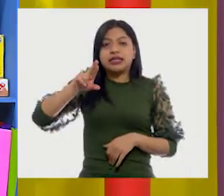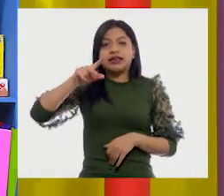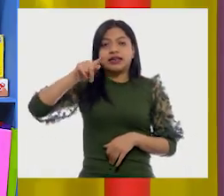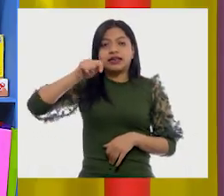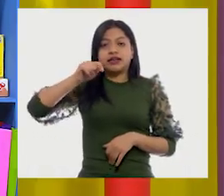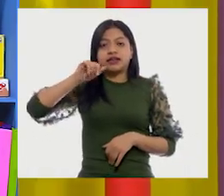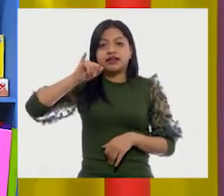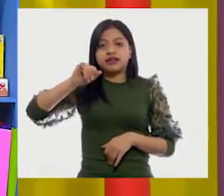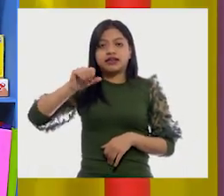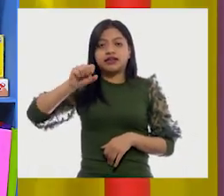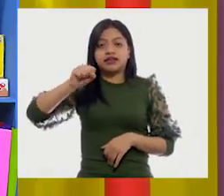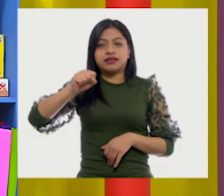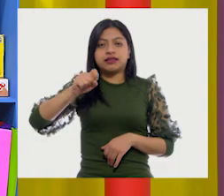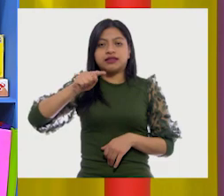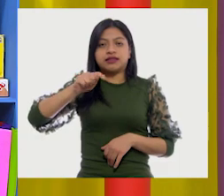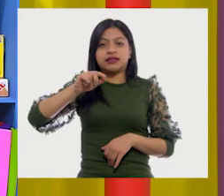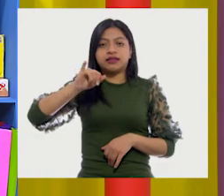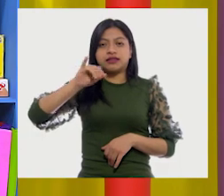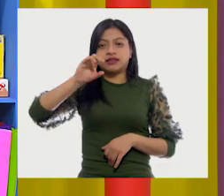Artístico.